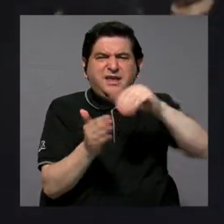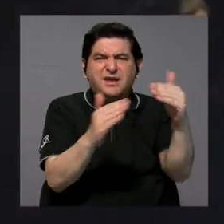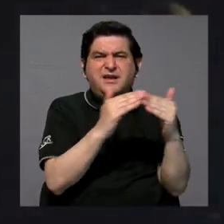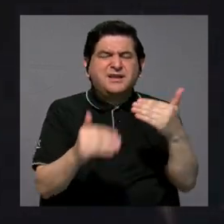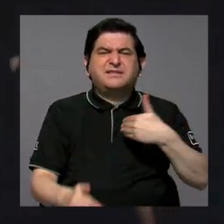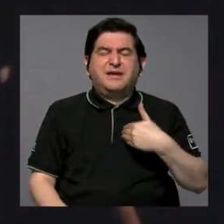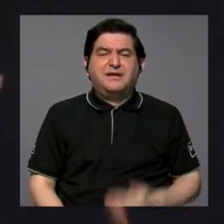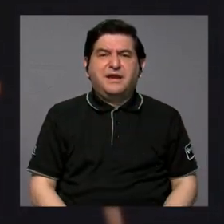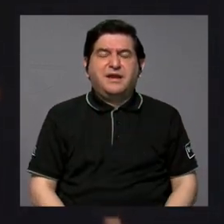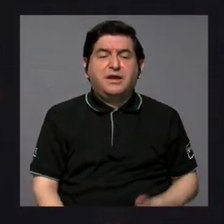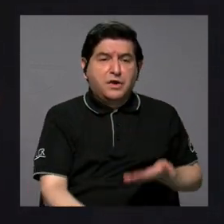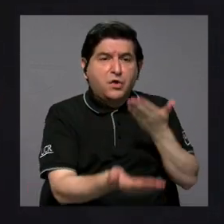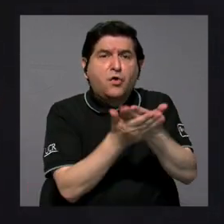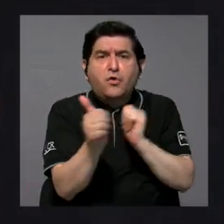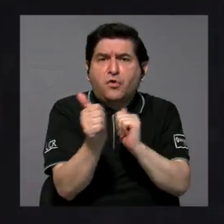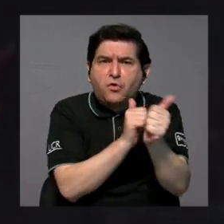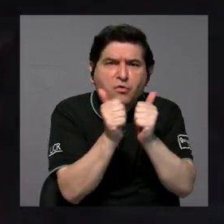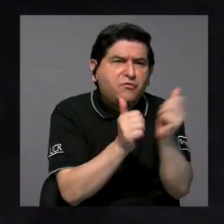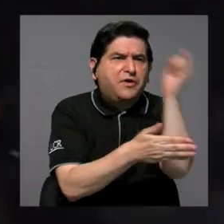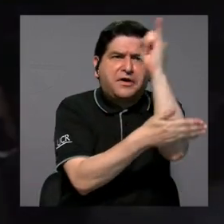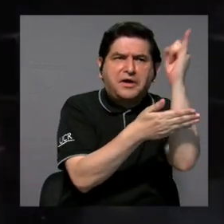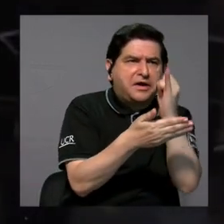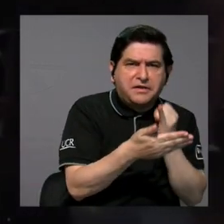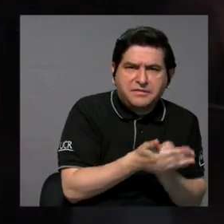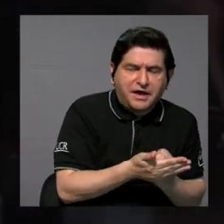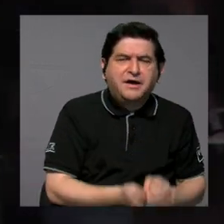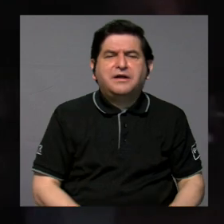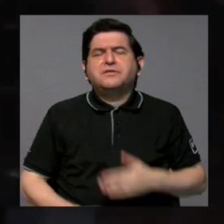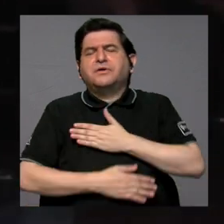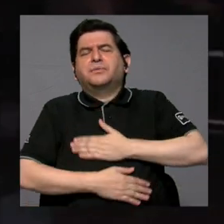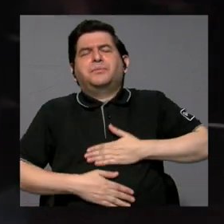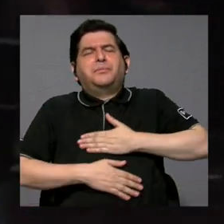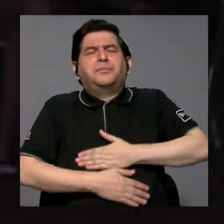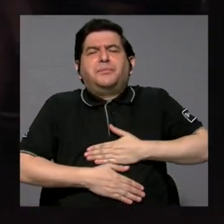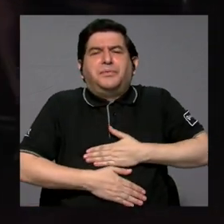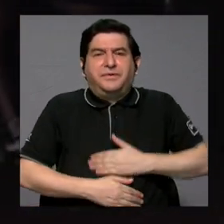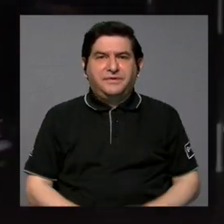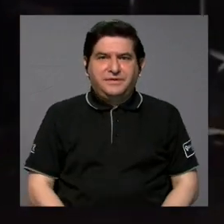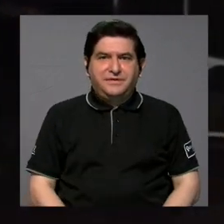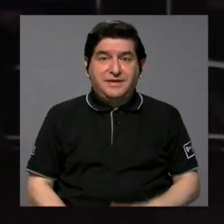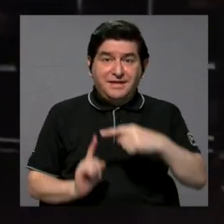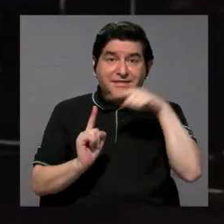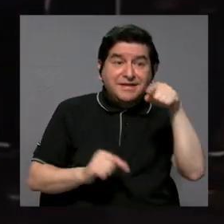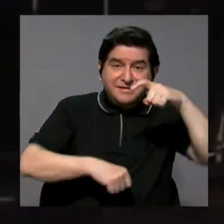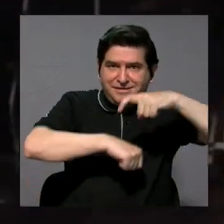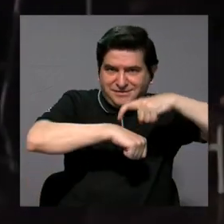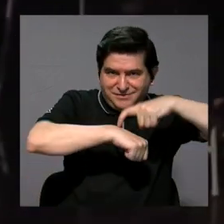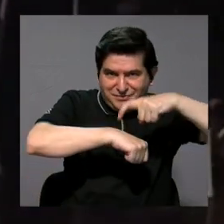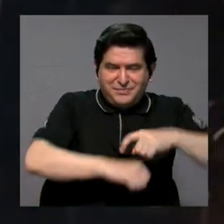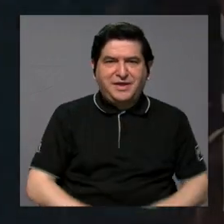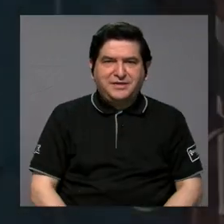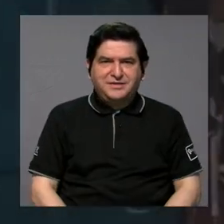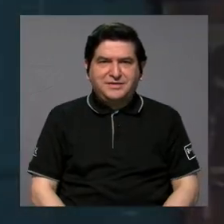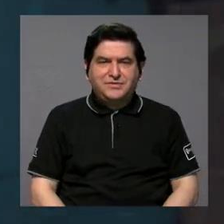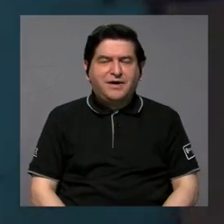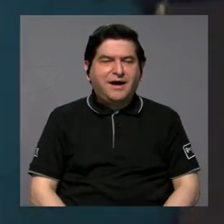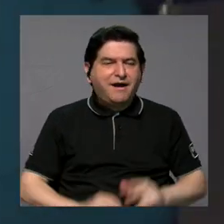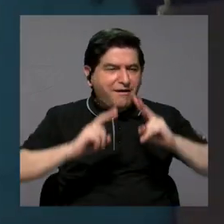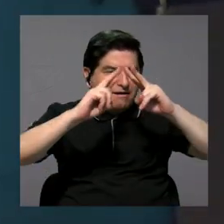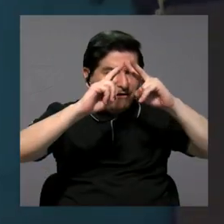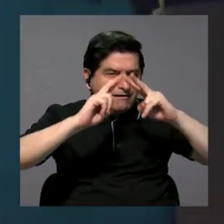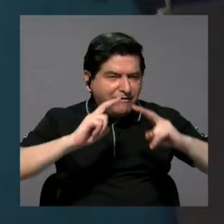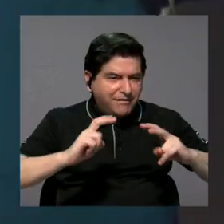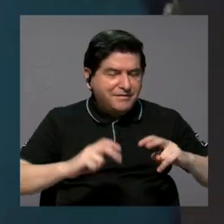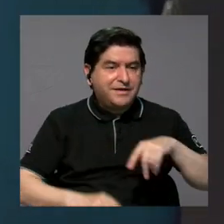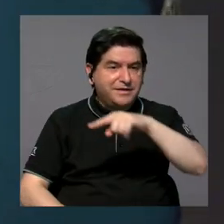desde oferta deportiva, desde oferta artística, desde oferta lúdica, y realmente a partir de ahí poder tener esa lectura de